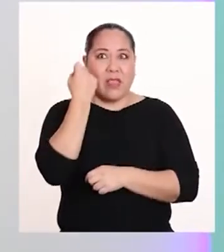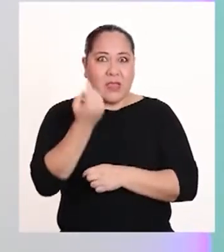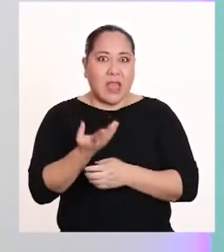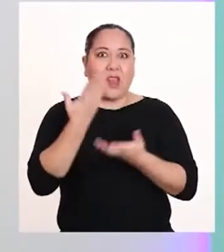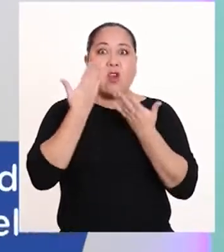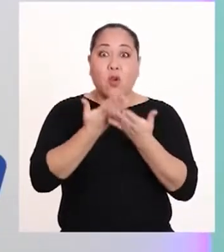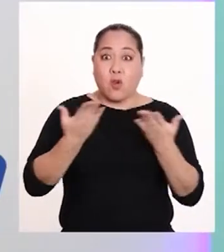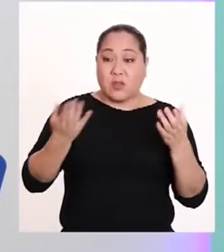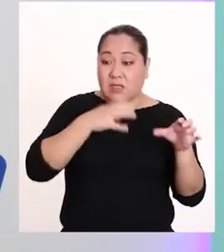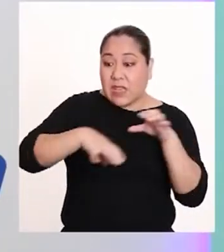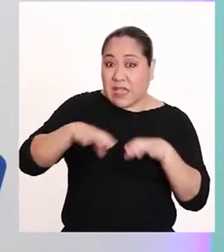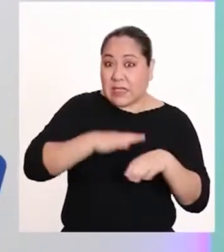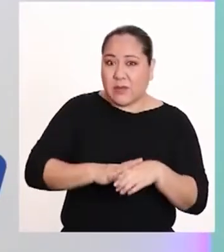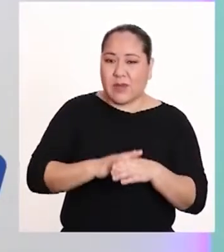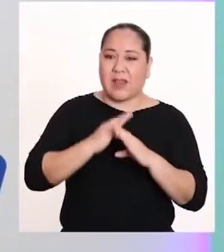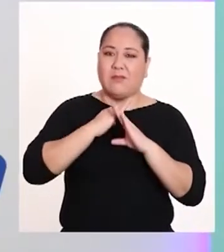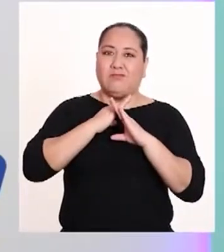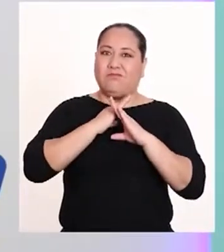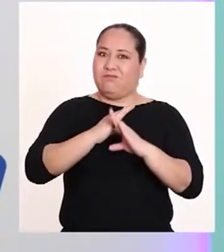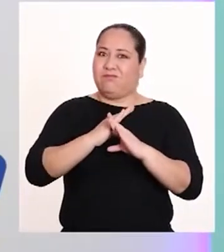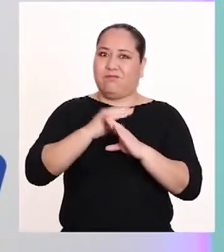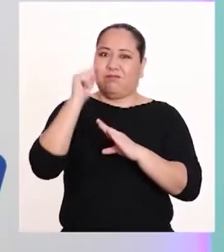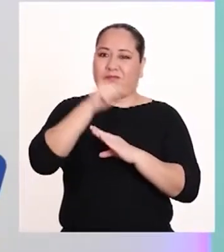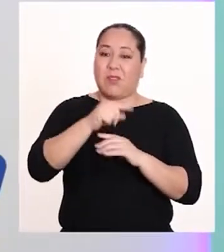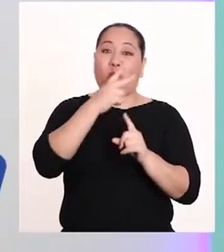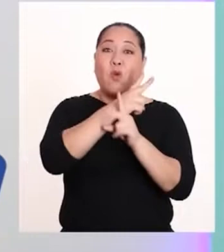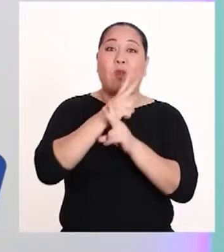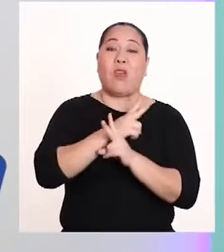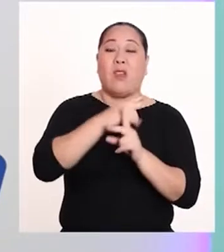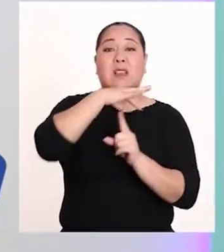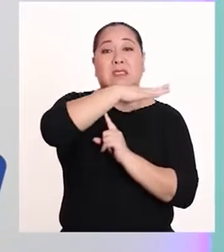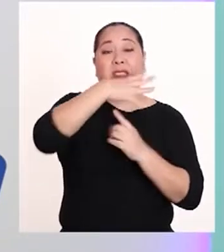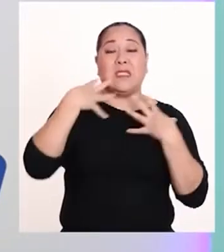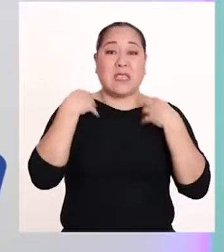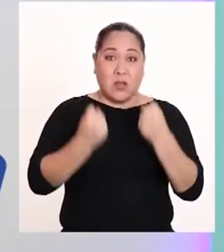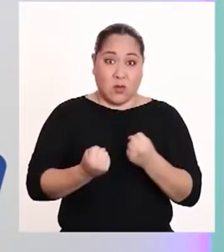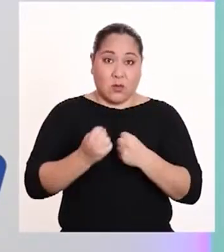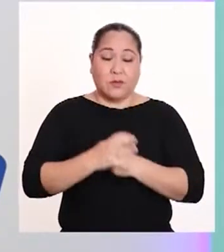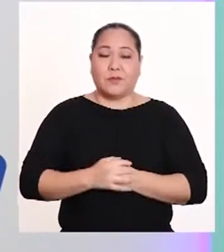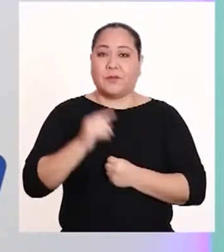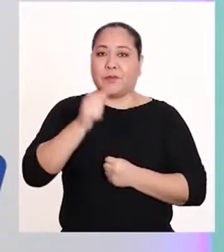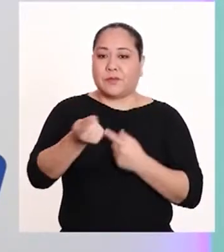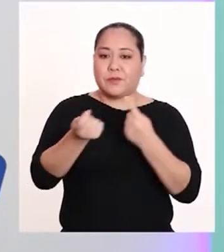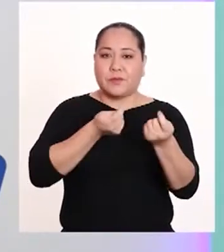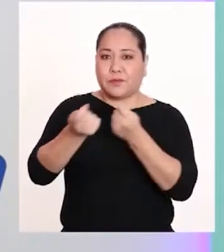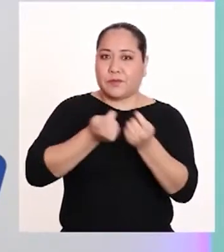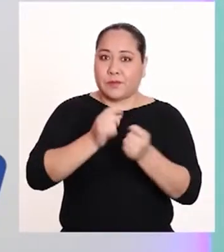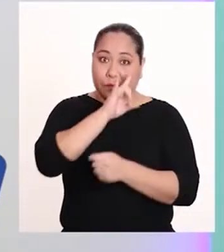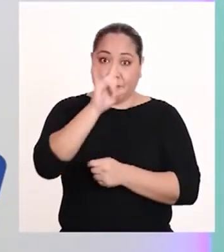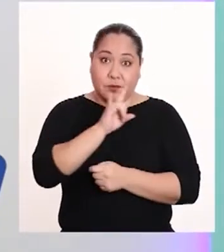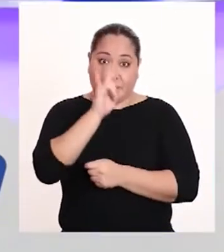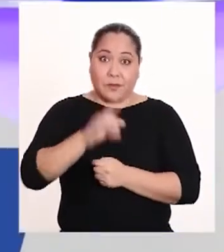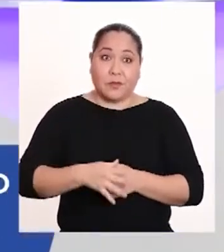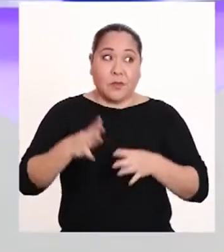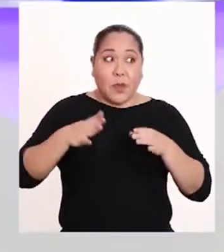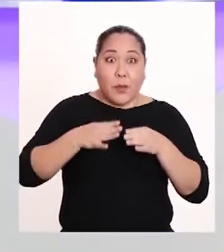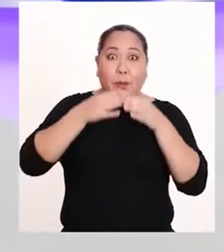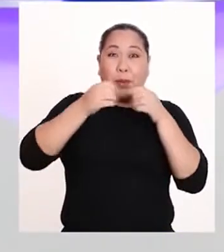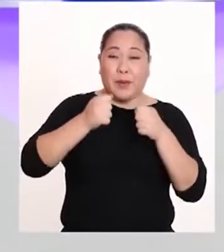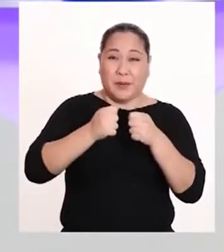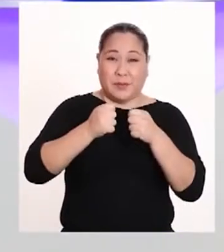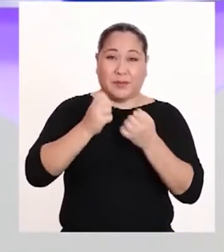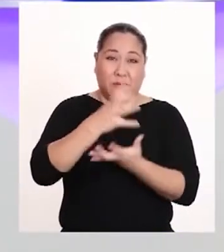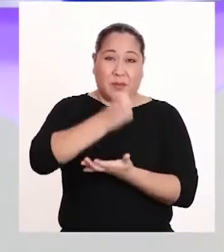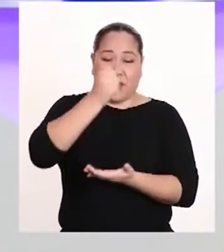proponer acciones para mitigar el impacto en el ambiente y el cuidado de la salud mediante la gestión adecuada del uso del plástico. Esto,